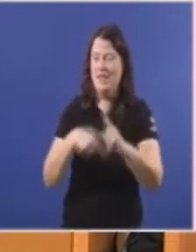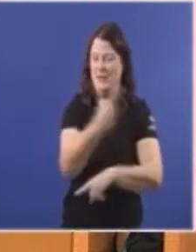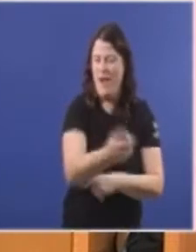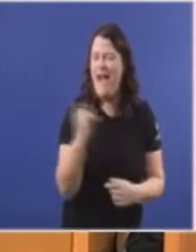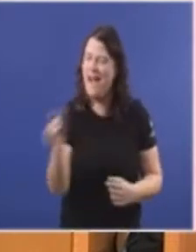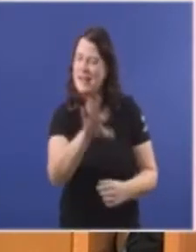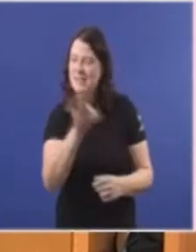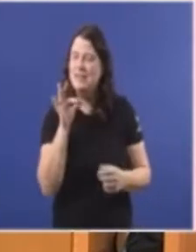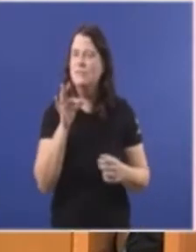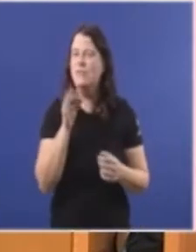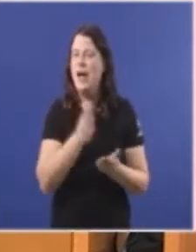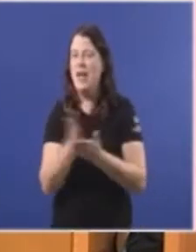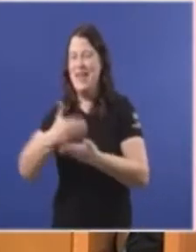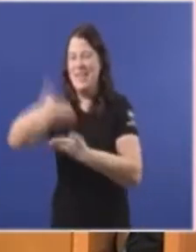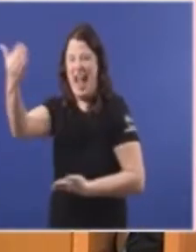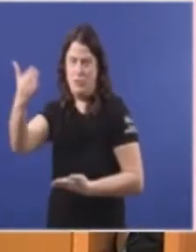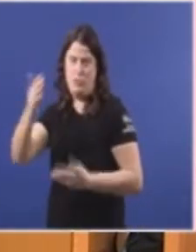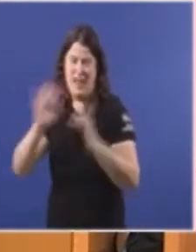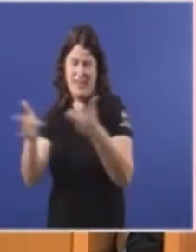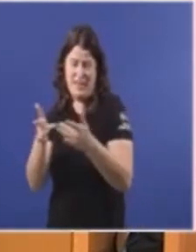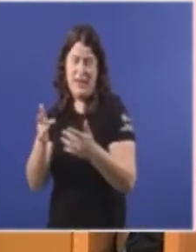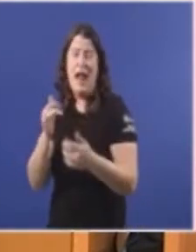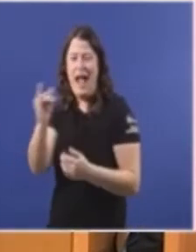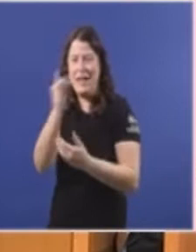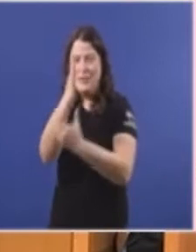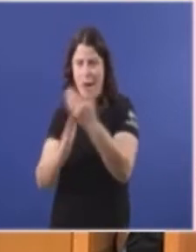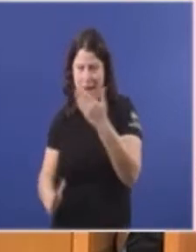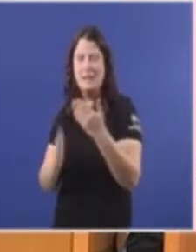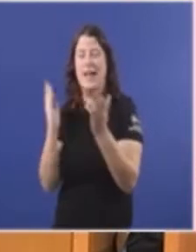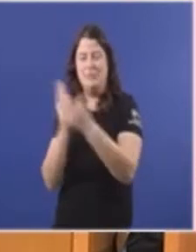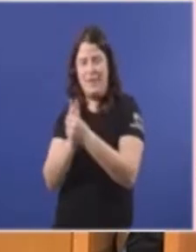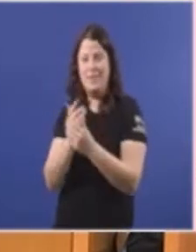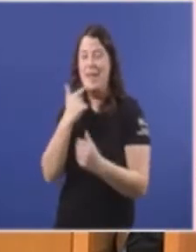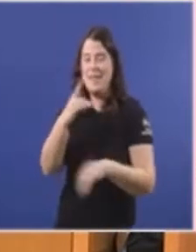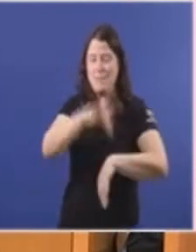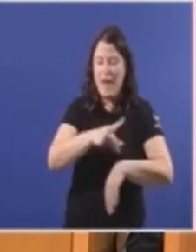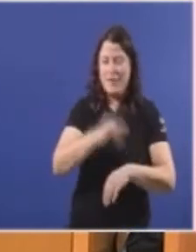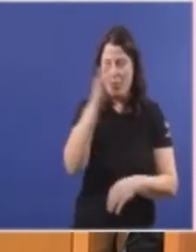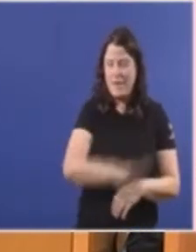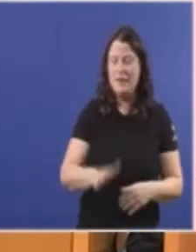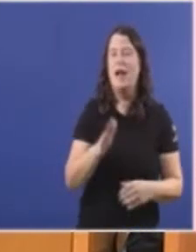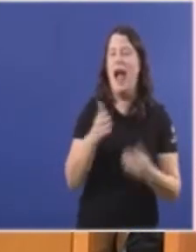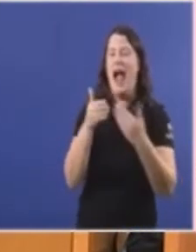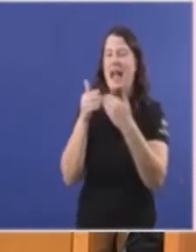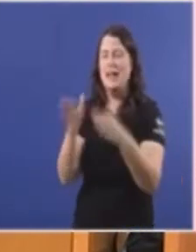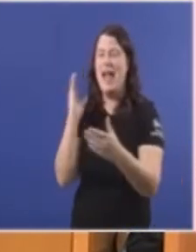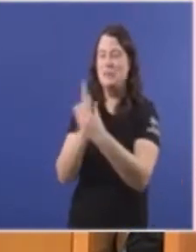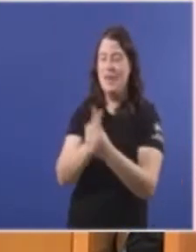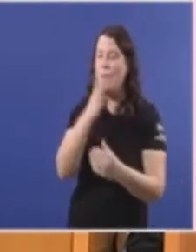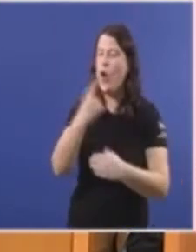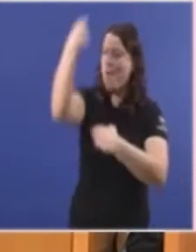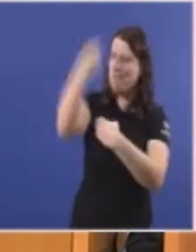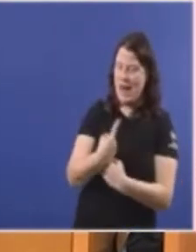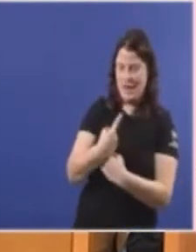Porque nun diario digital Está publicada Parte do expediente No que se sinala Por parte da pediatra Que abriu o expediente Porque lle deron instruccións Para